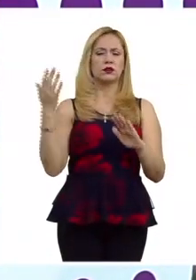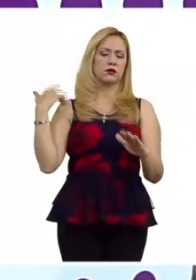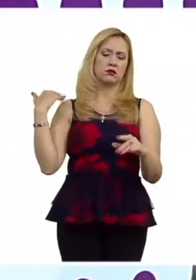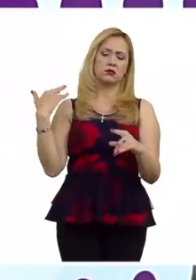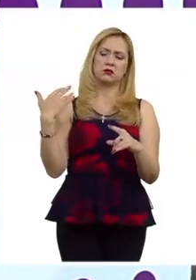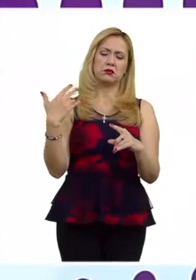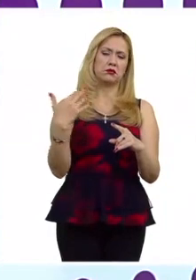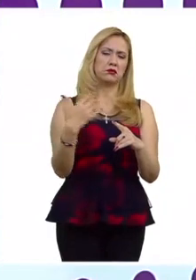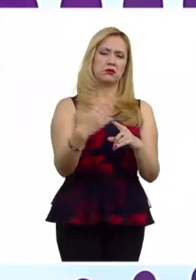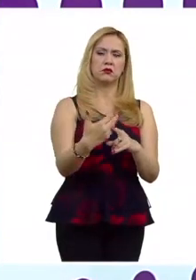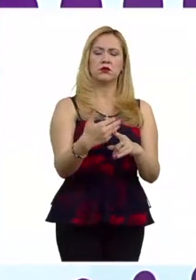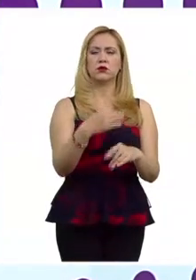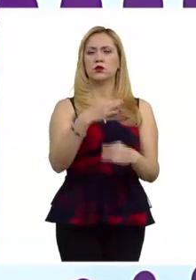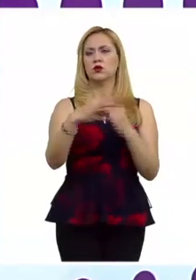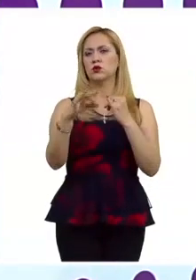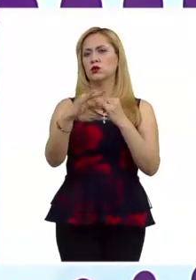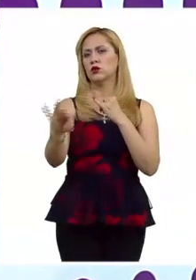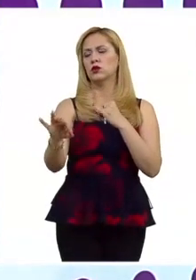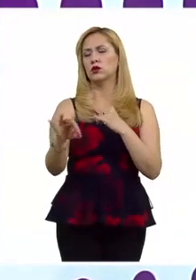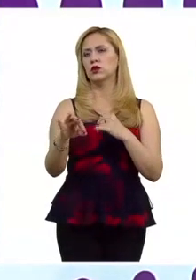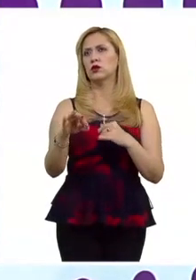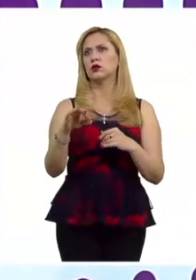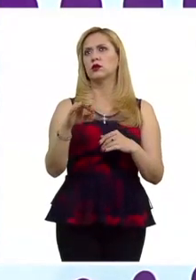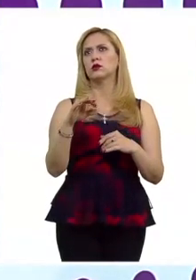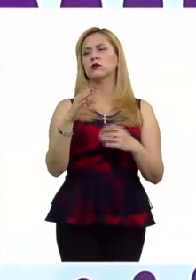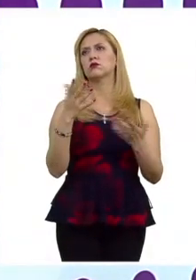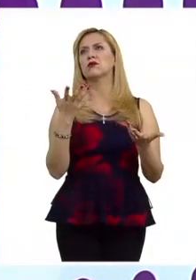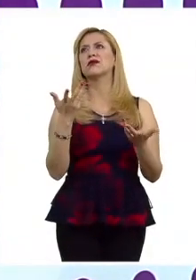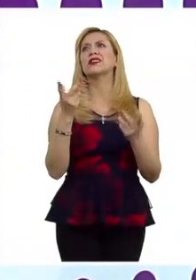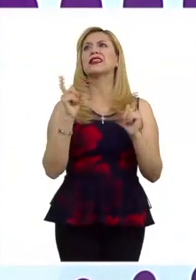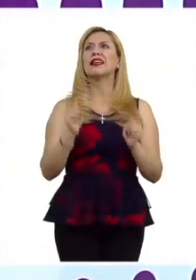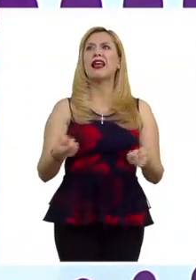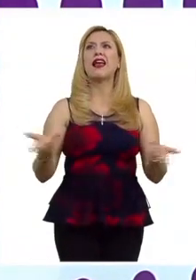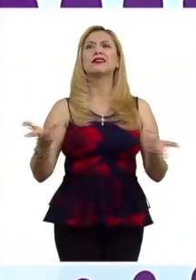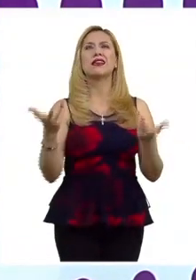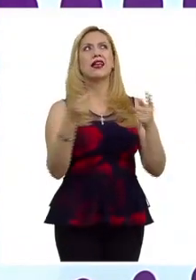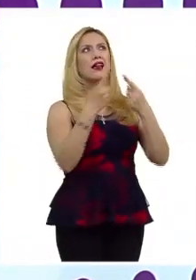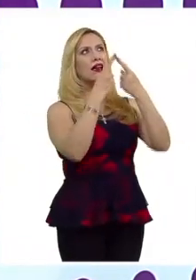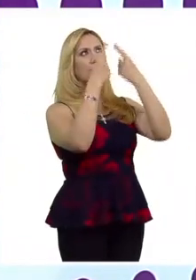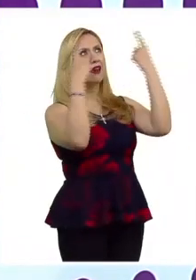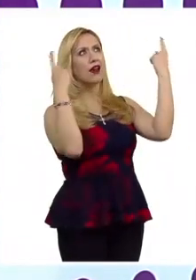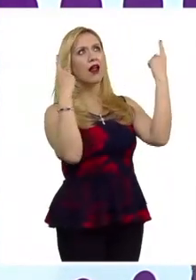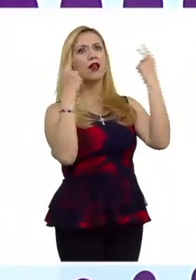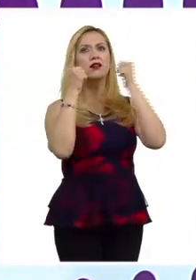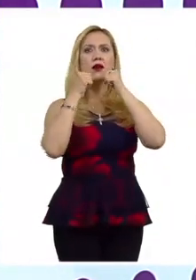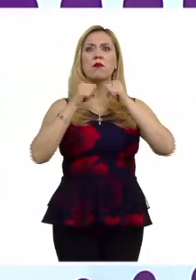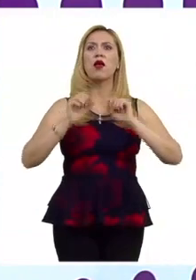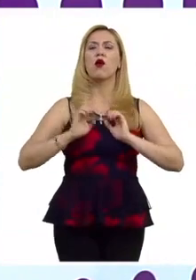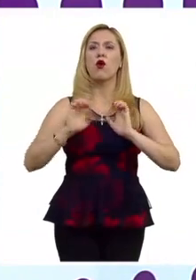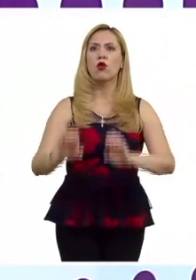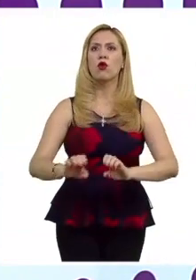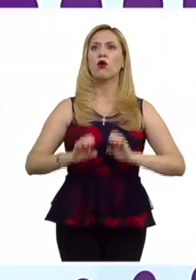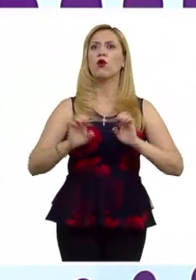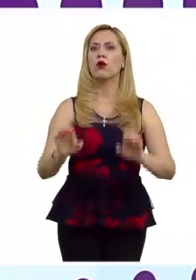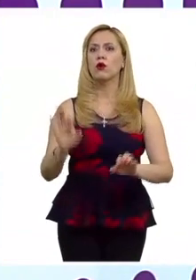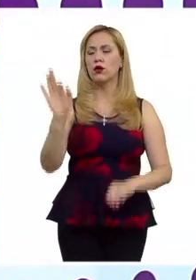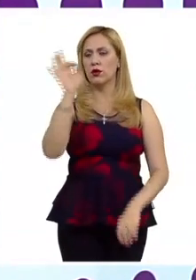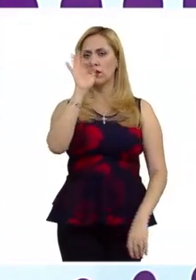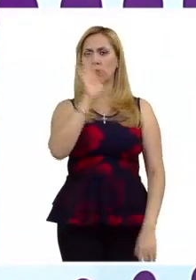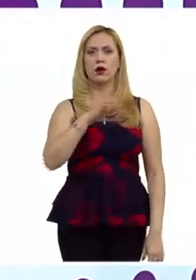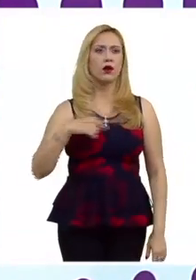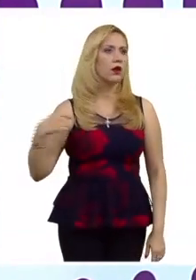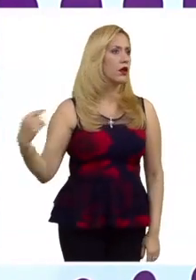sobre qué hacer con el discurso de odio. La pregunta de fondo es qué hacer con los intolerantes en